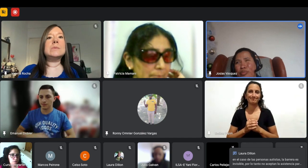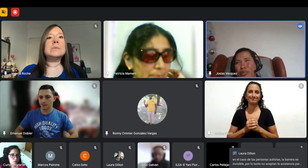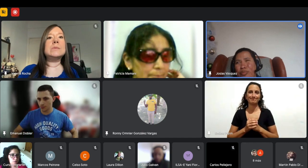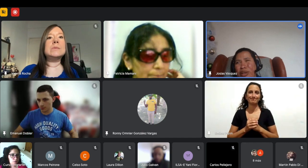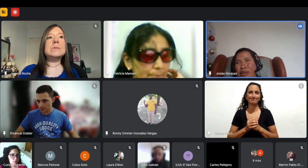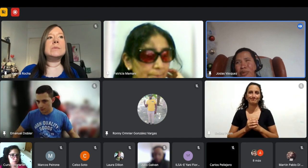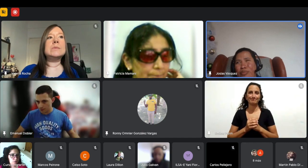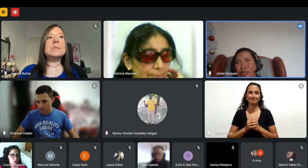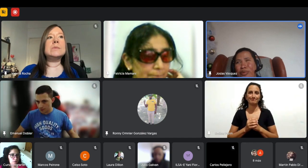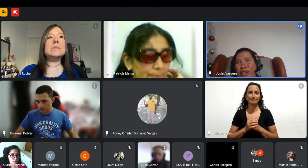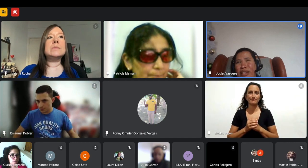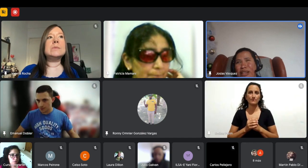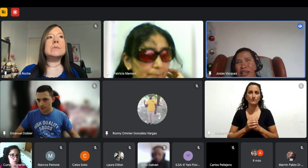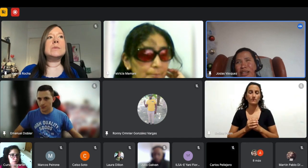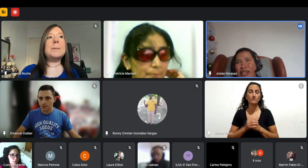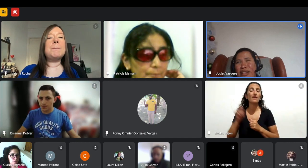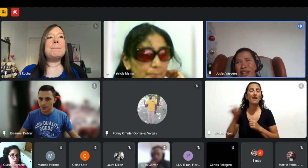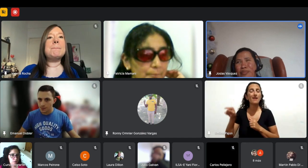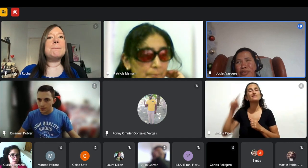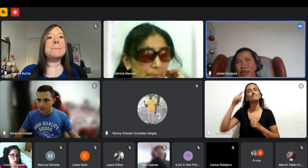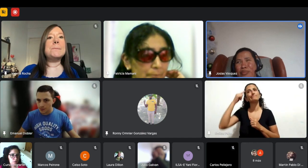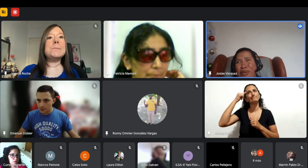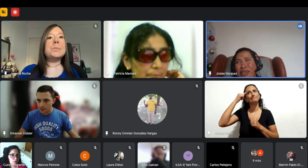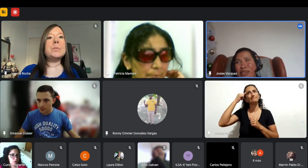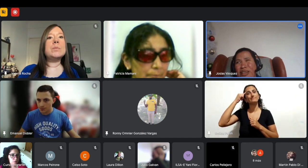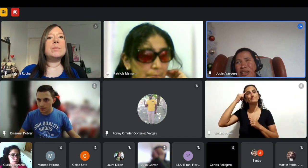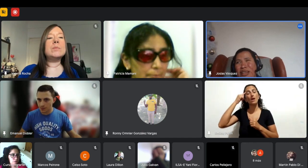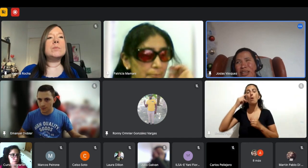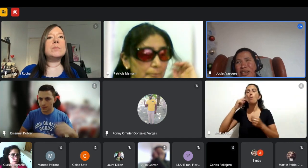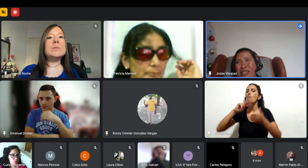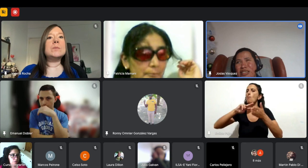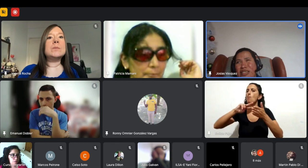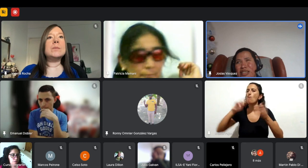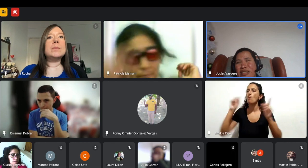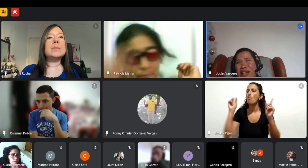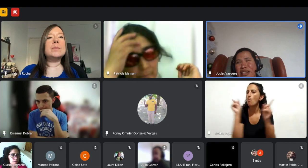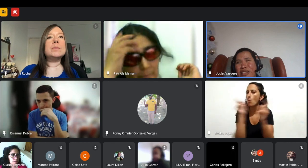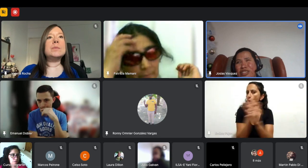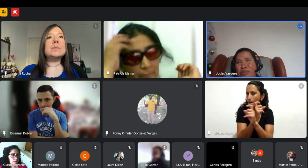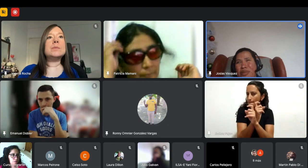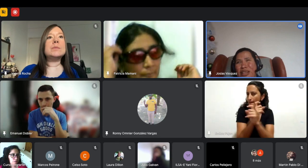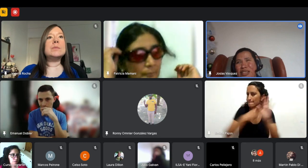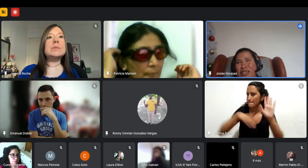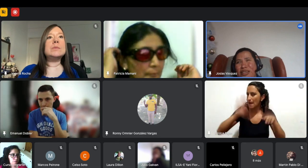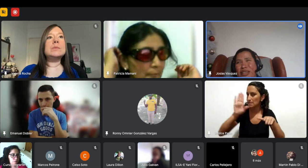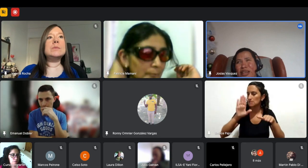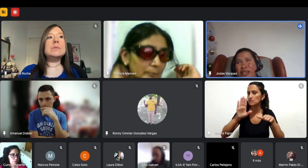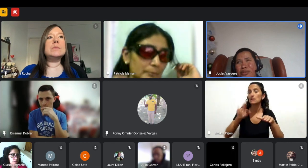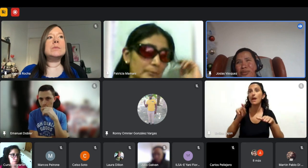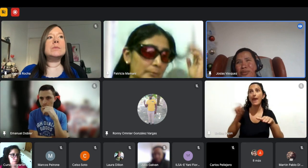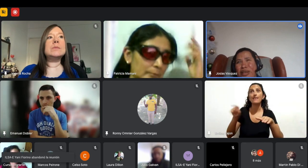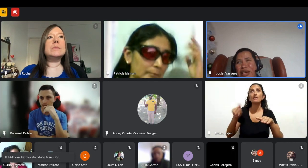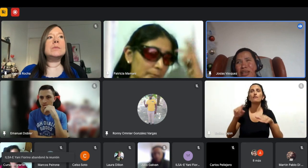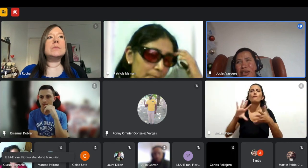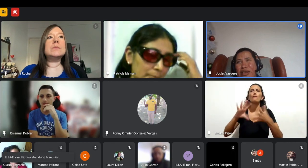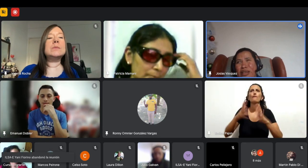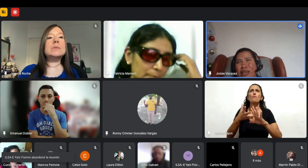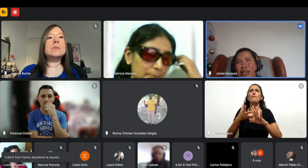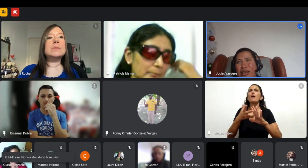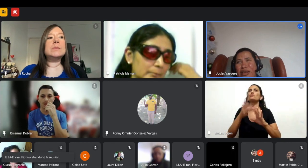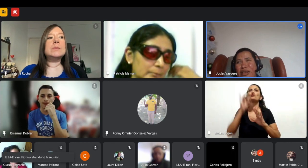creo que por ahí va un poco el gran problema y sacar ese chip de decir ya no